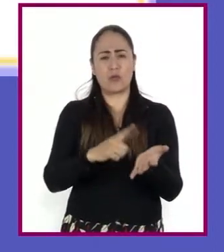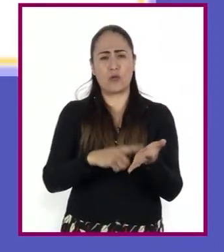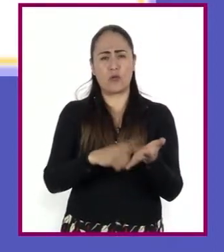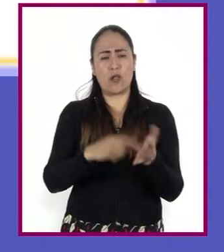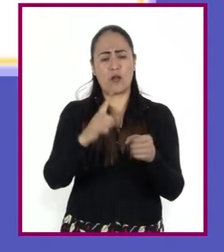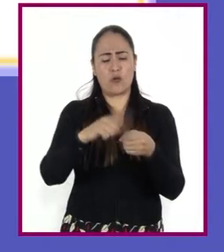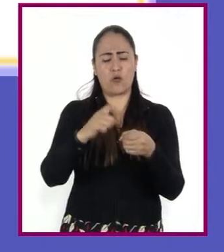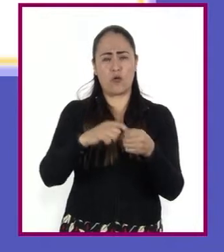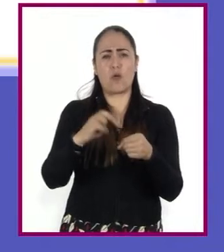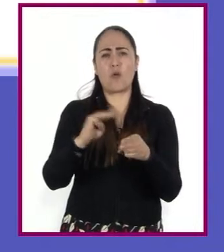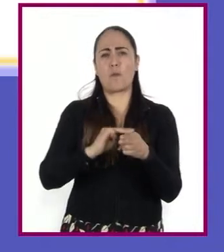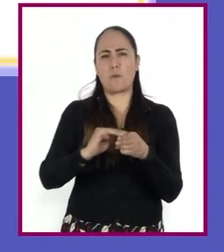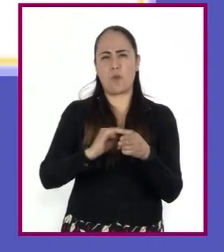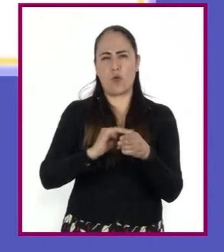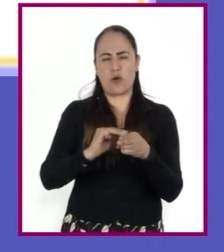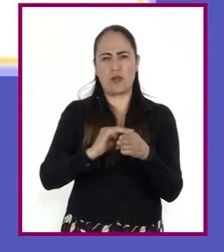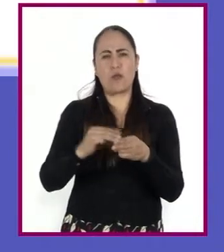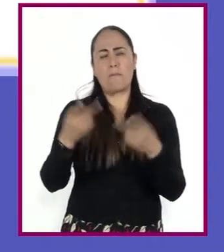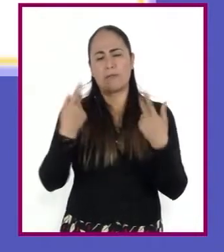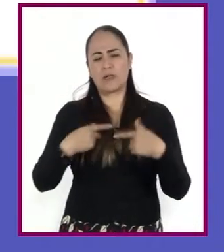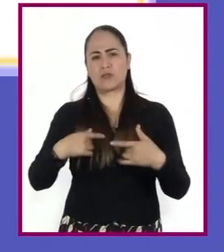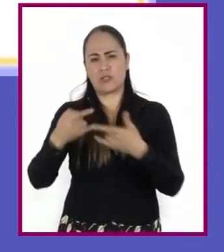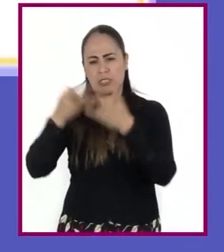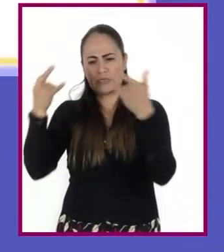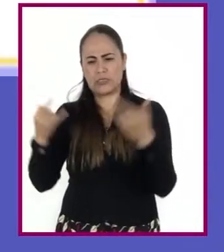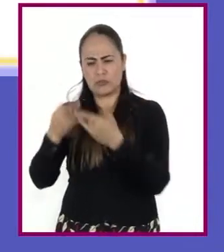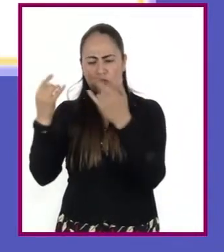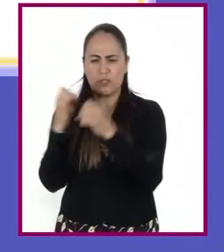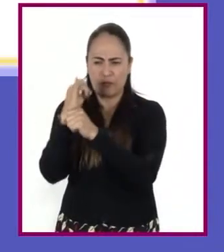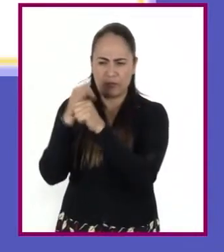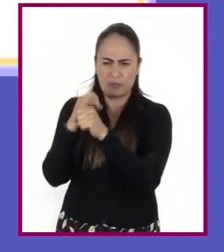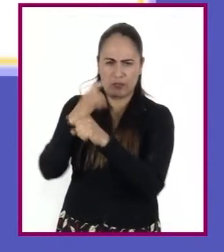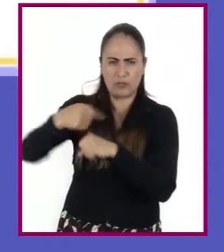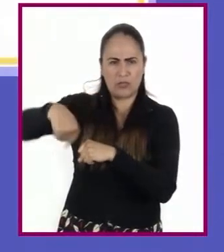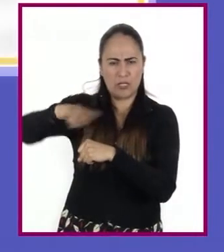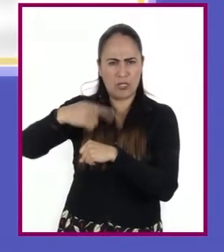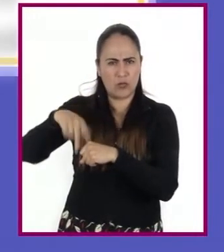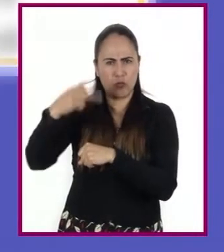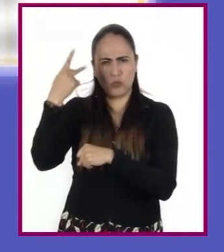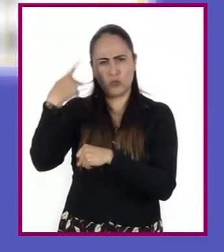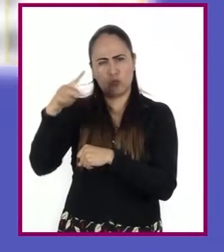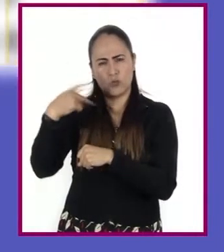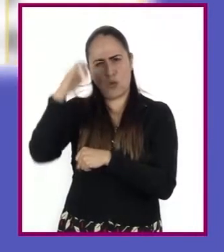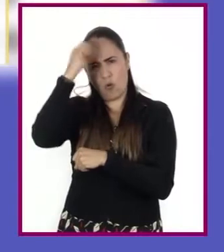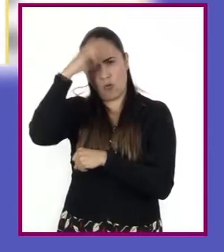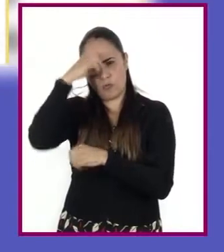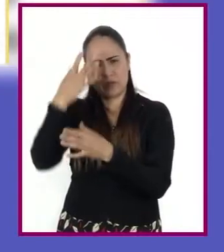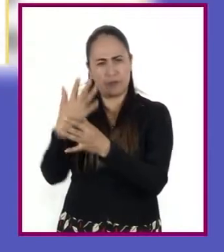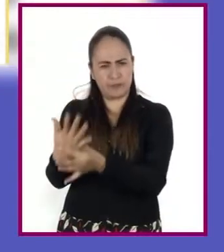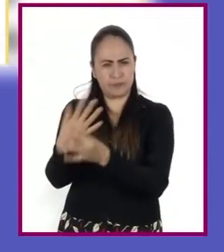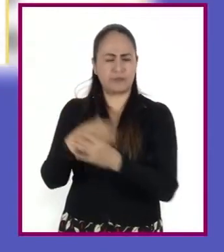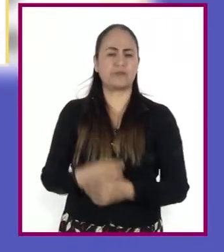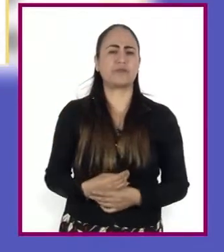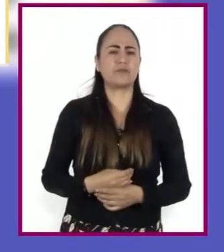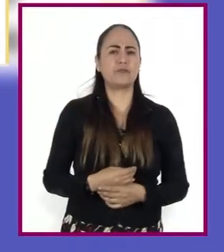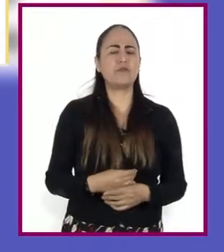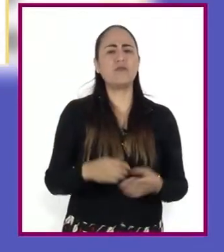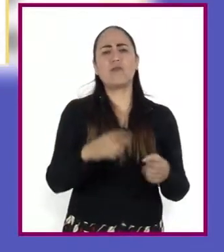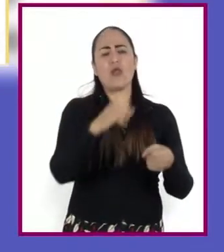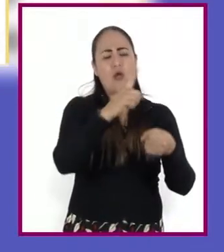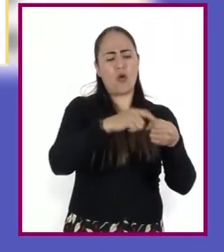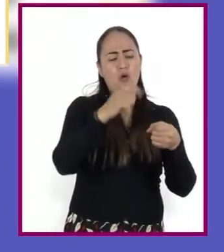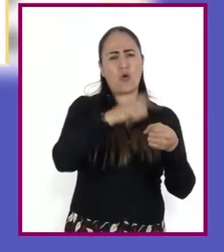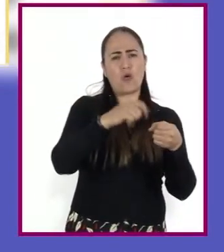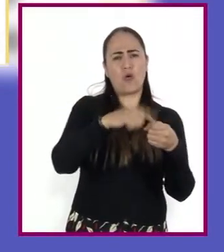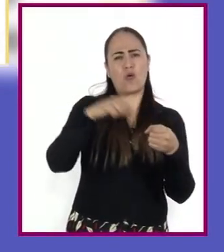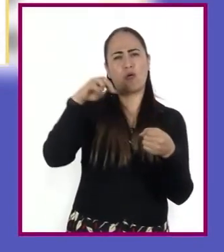argumentos de los historiadores e investigadores. El color mamey ejemplifica, pues recupera